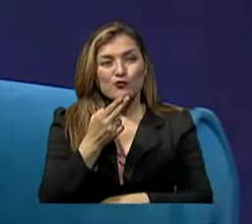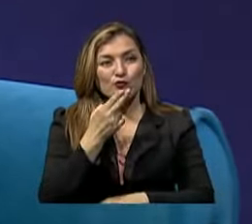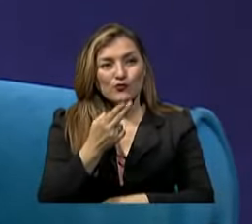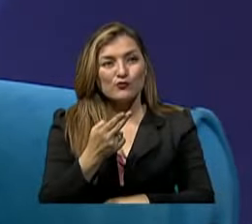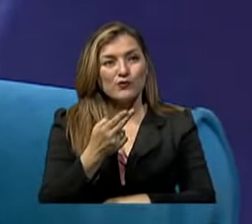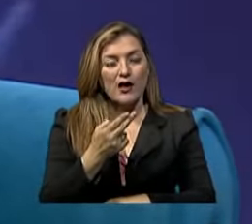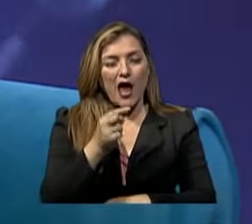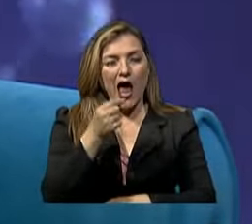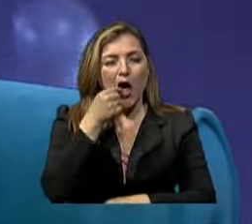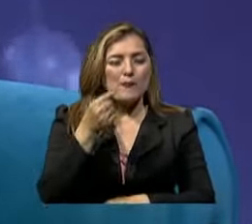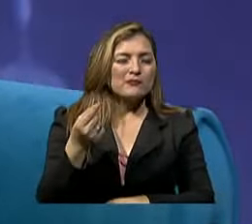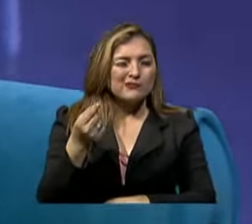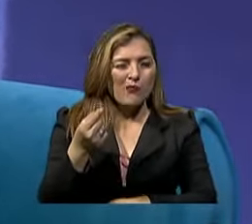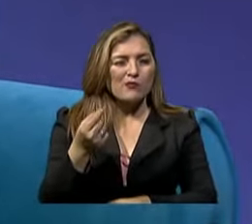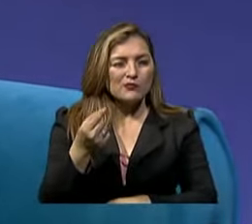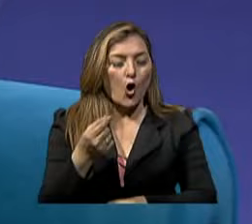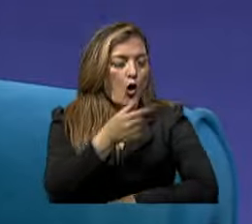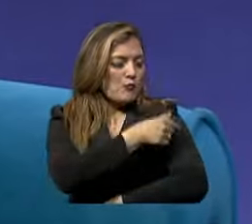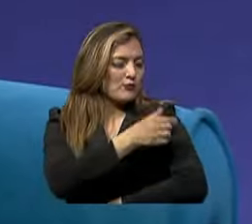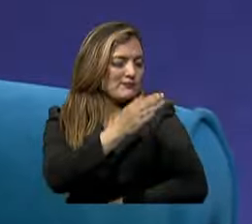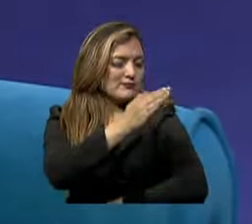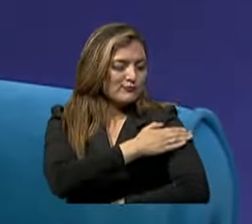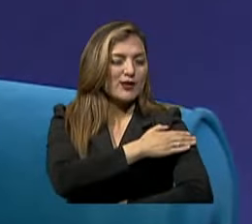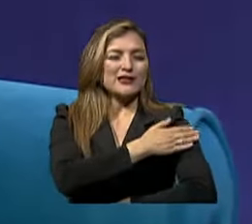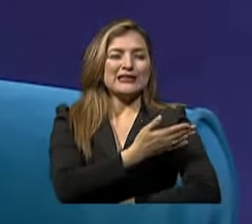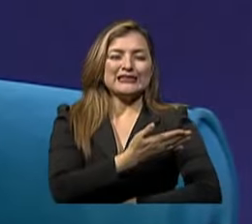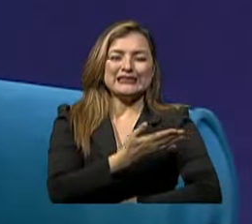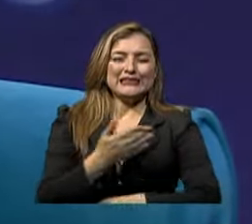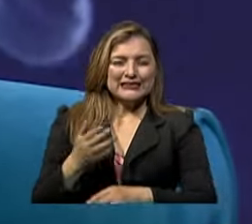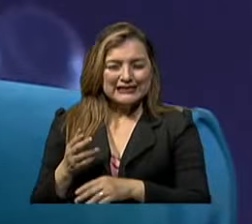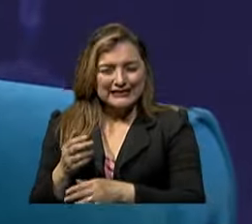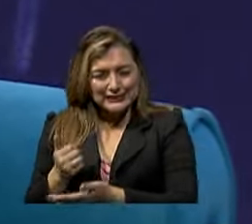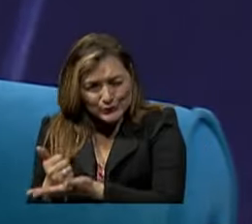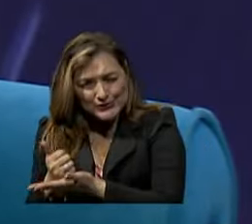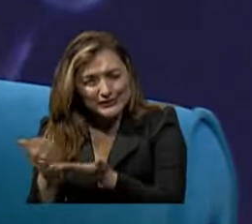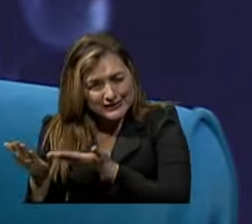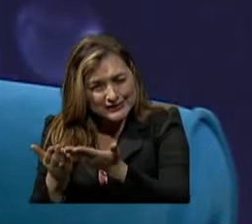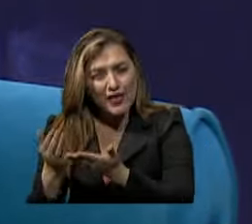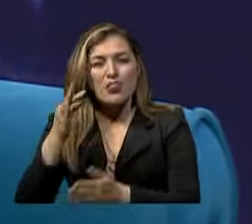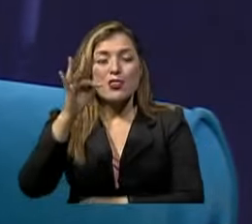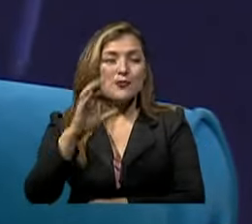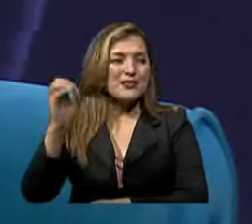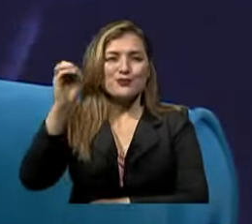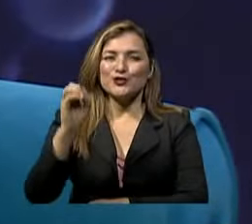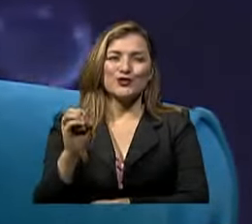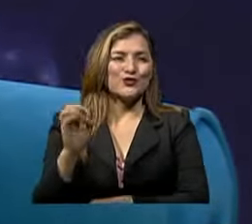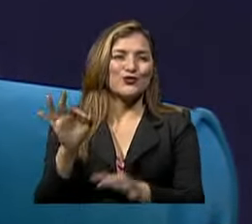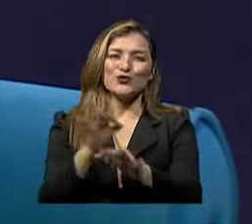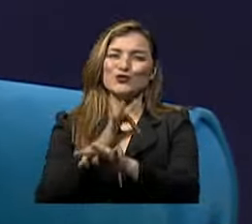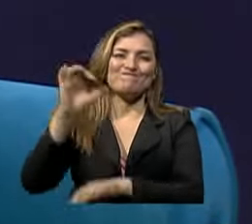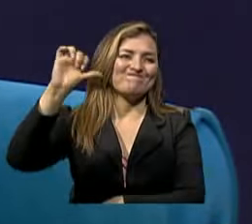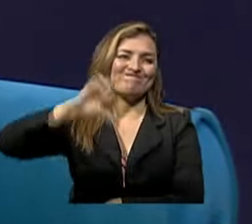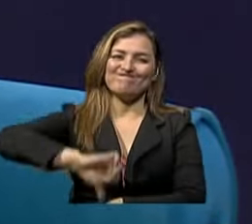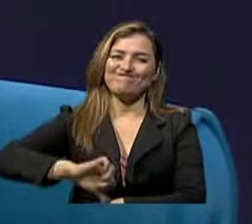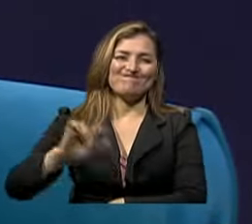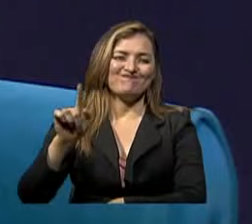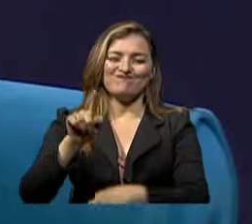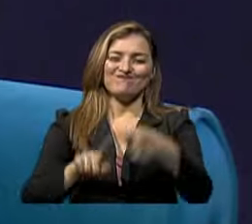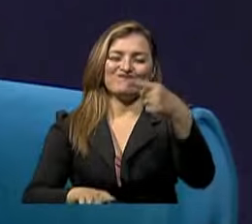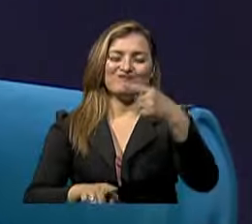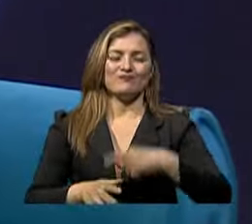en forma De chicle De parche Es inefectivo Prácticamente En el 90% De los sujetos Y entonces Ahí es cuando Sobreviene